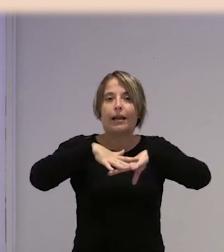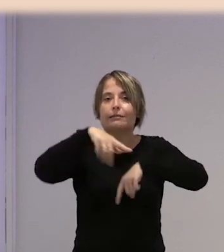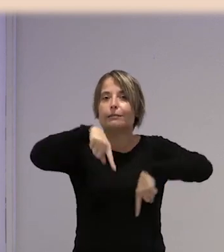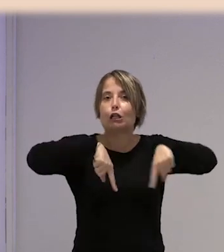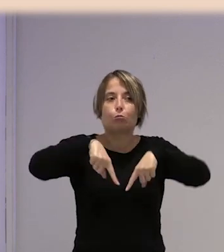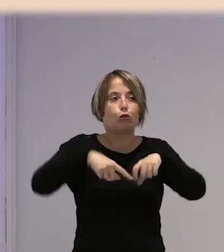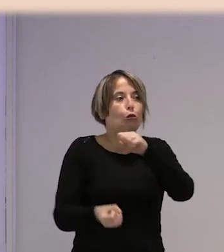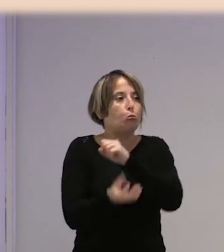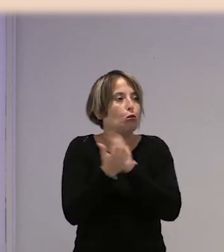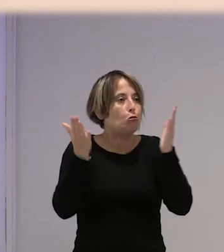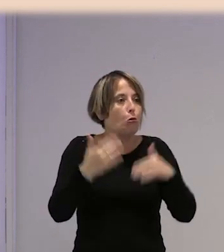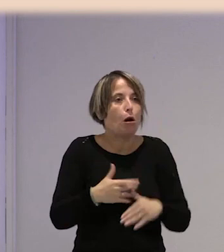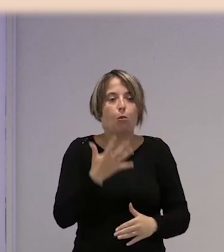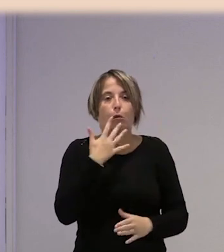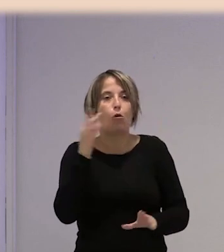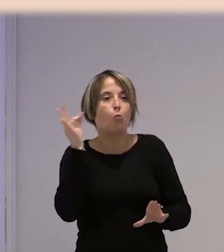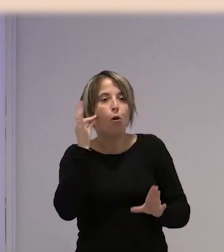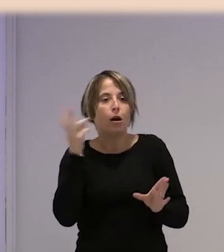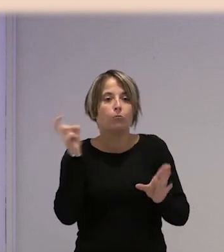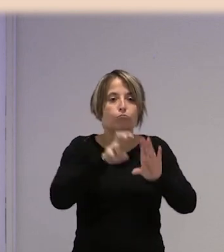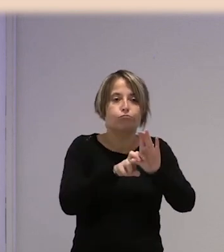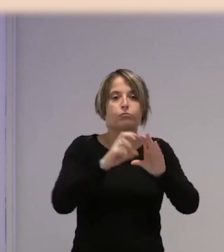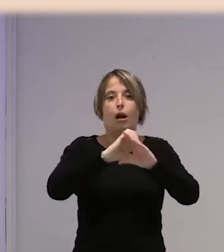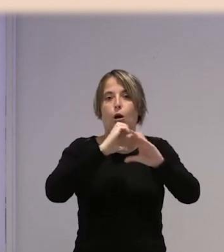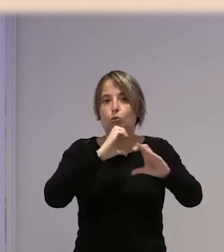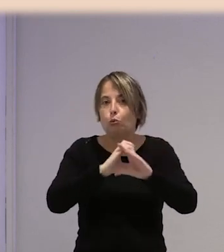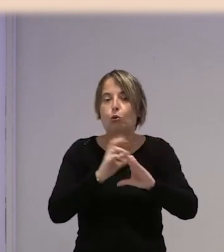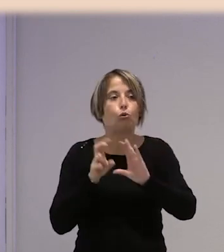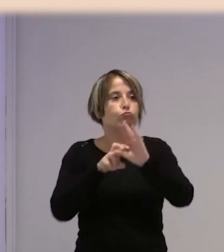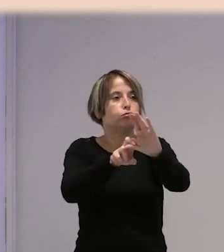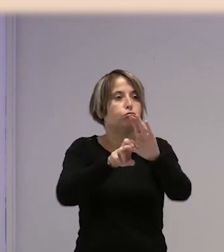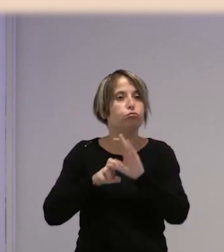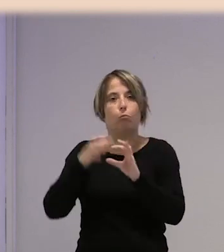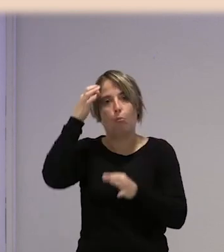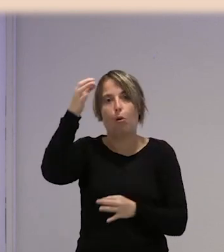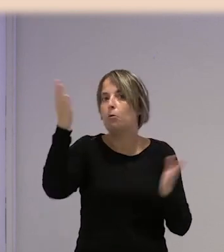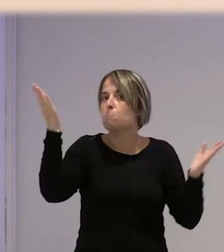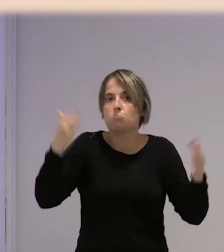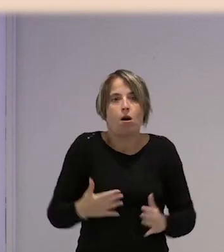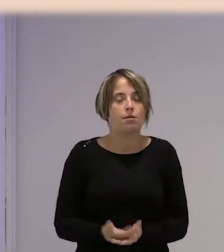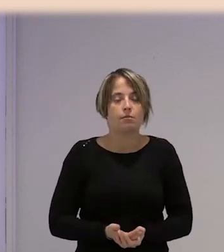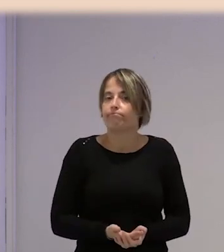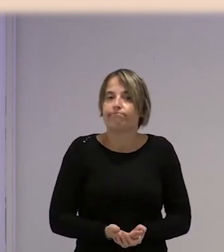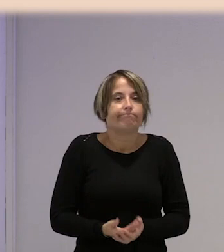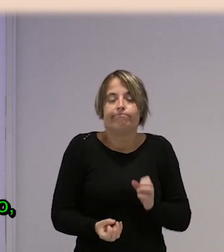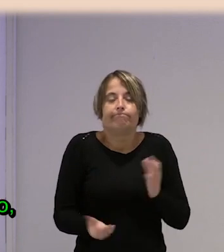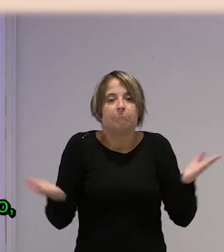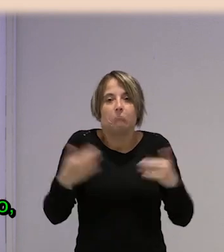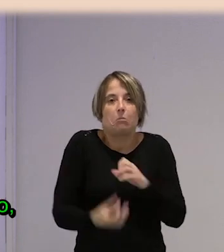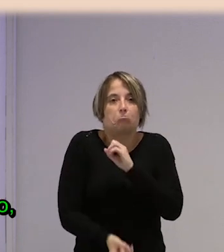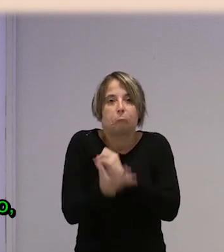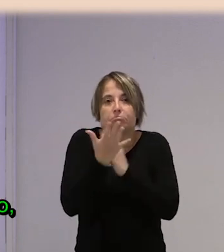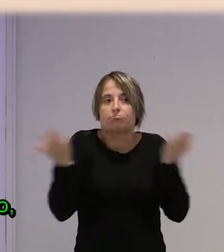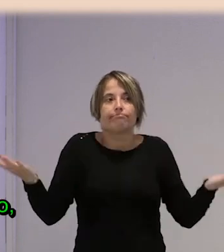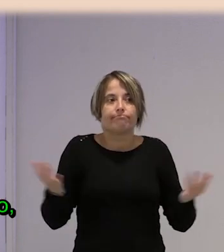donde estas mujeres puedan escoger un autobús, un microbus, lo que sea, para ir para los pueblos y demás. No se ha creado y ahora